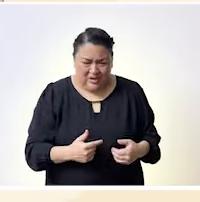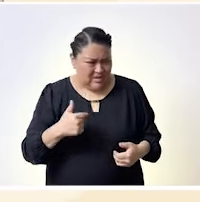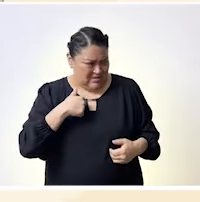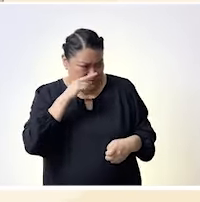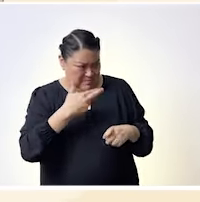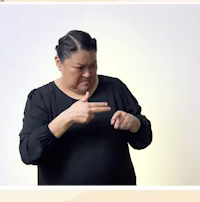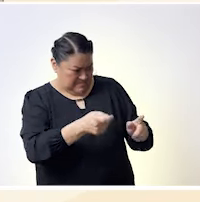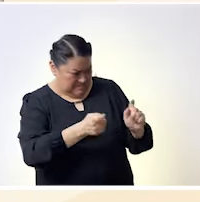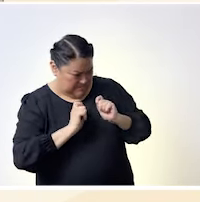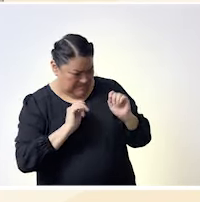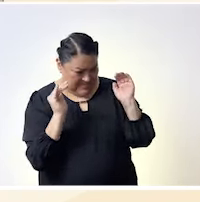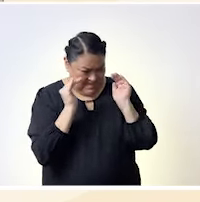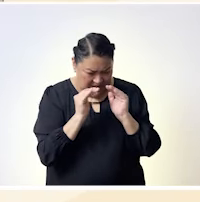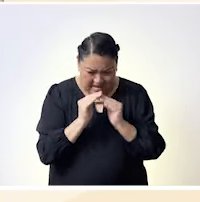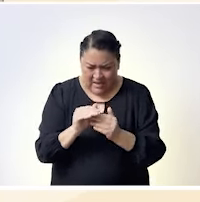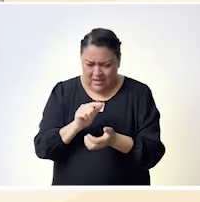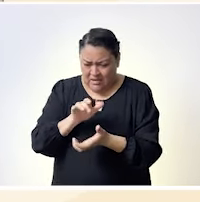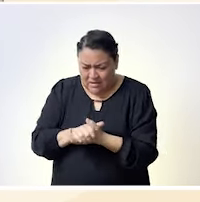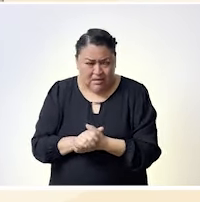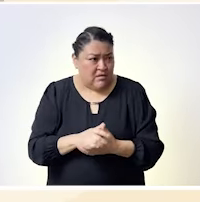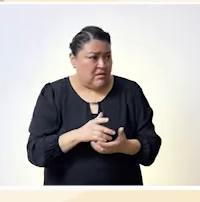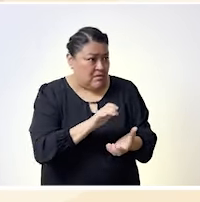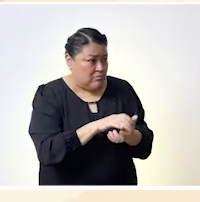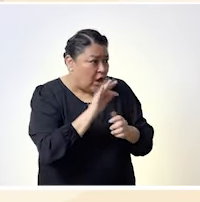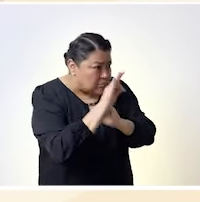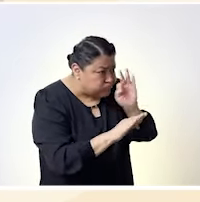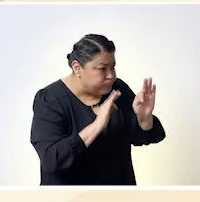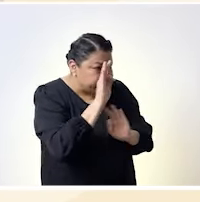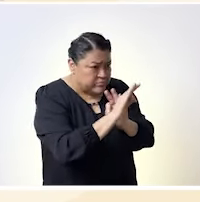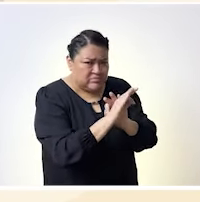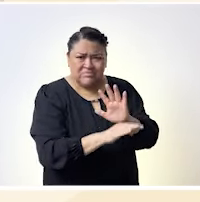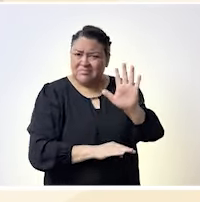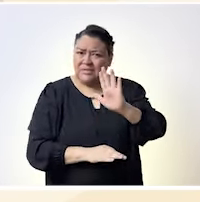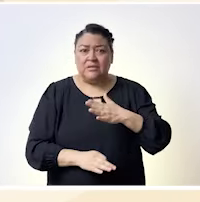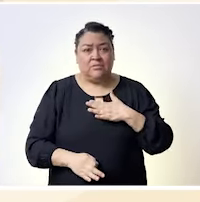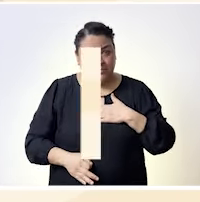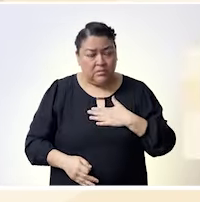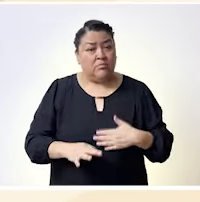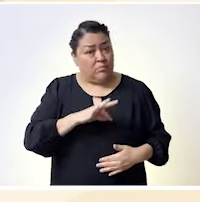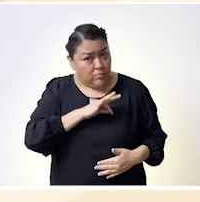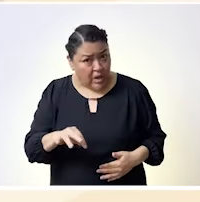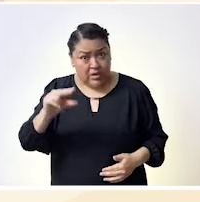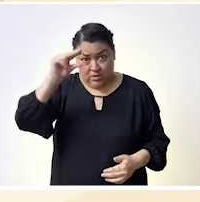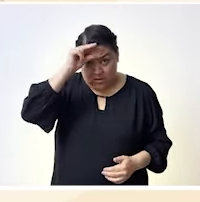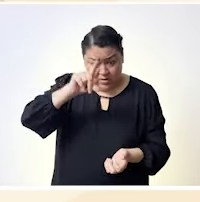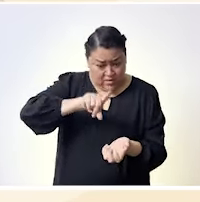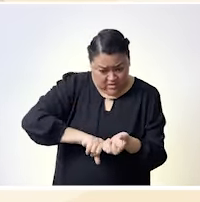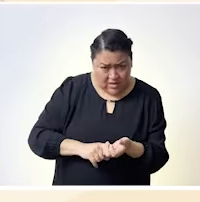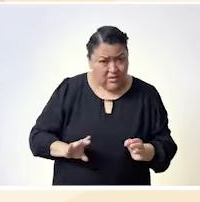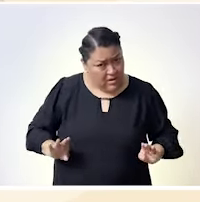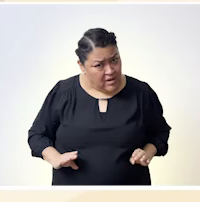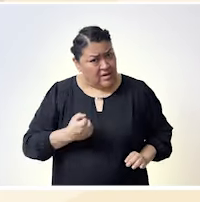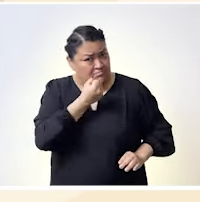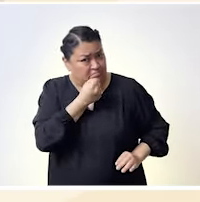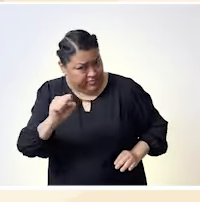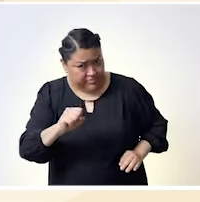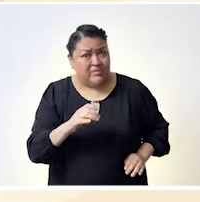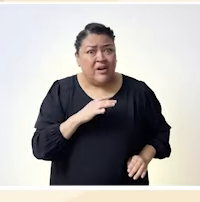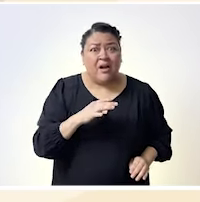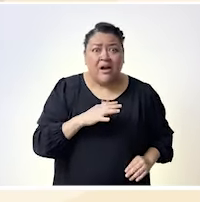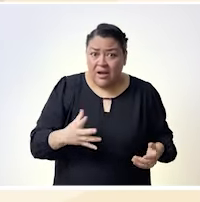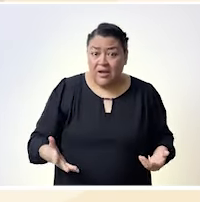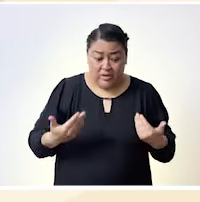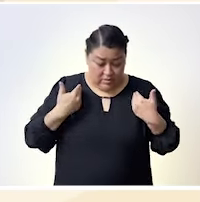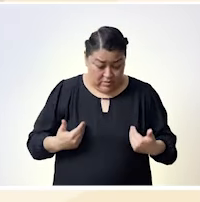hacer y compartir esta idea y este convencimiento para que también